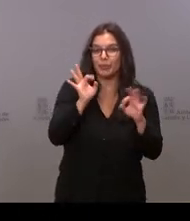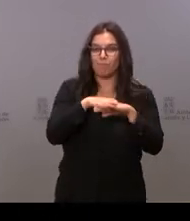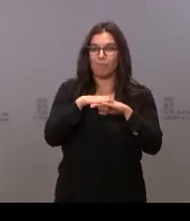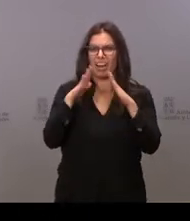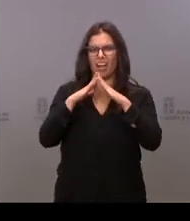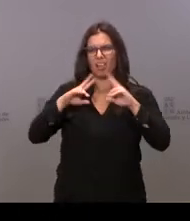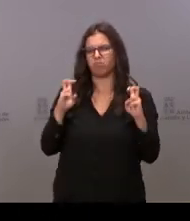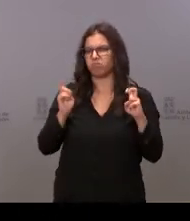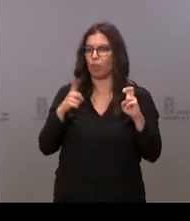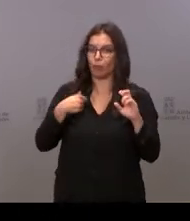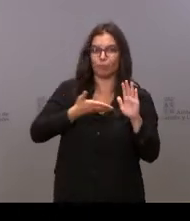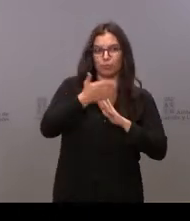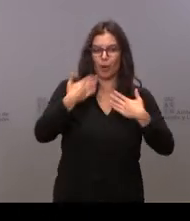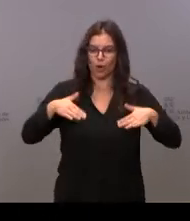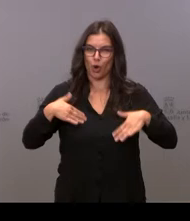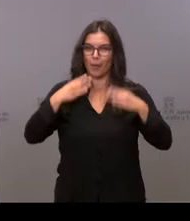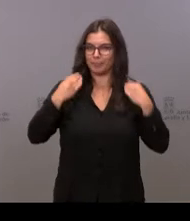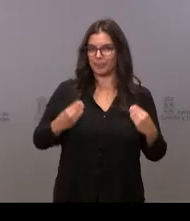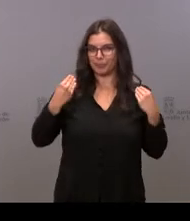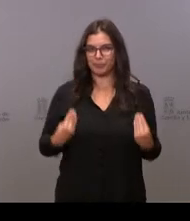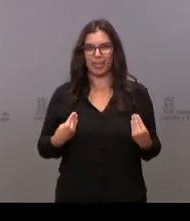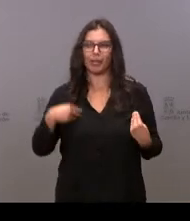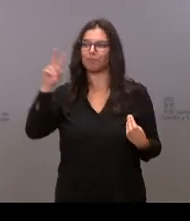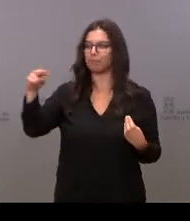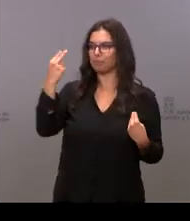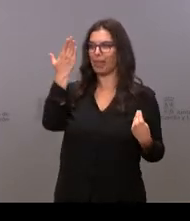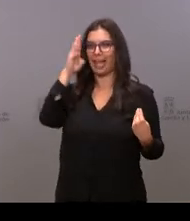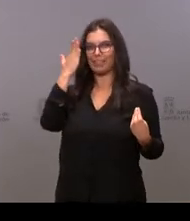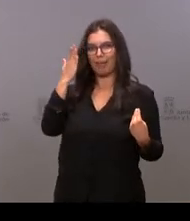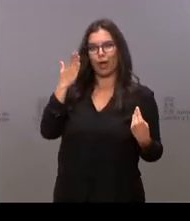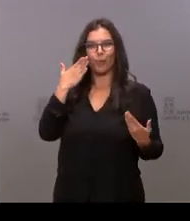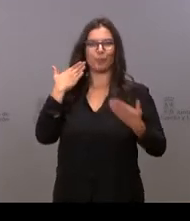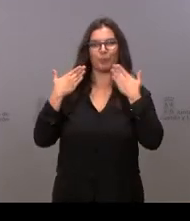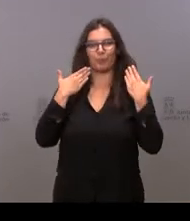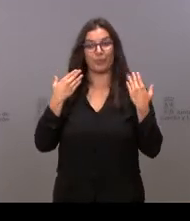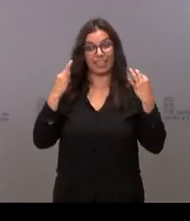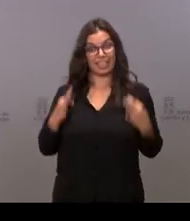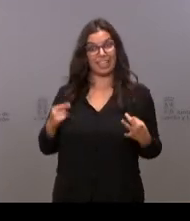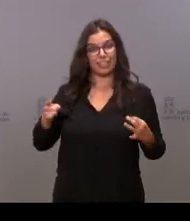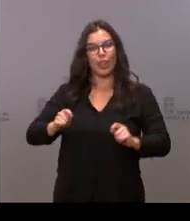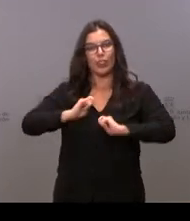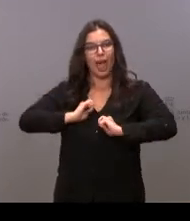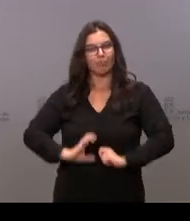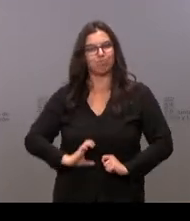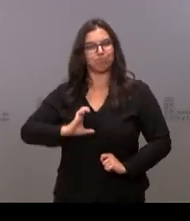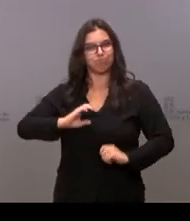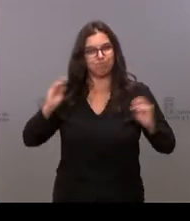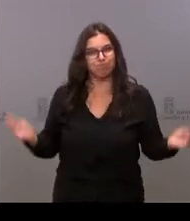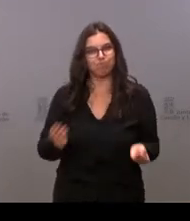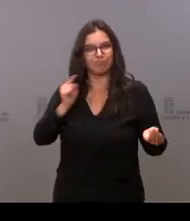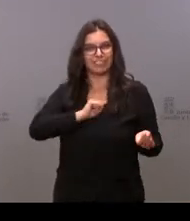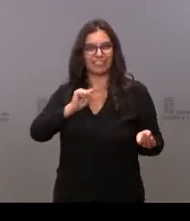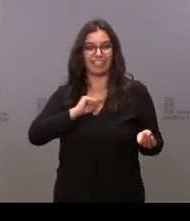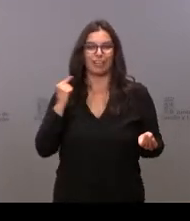casa, para arreglarte, para mirarte al espejo, todo esto puede ayudarnos a sentirnos